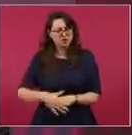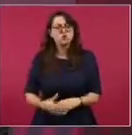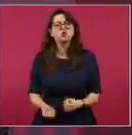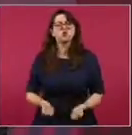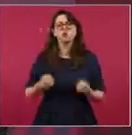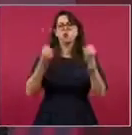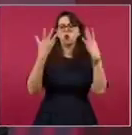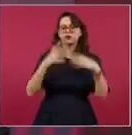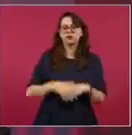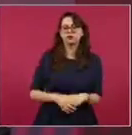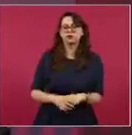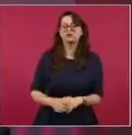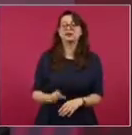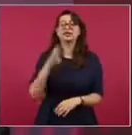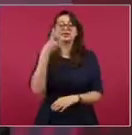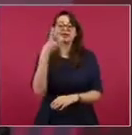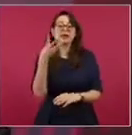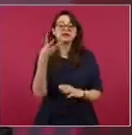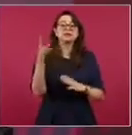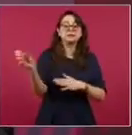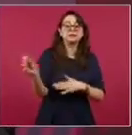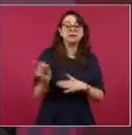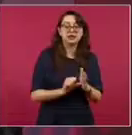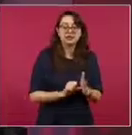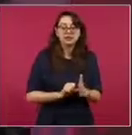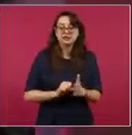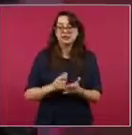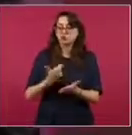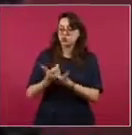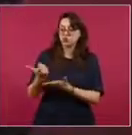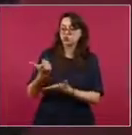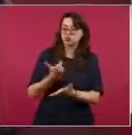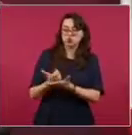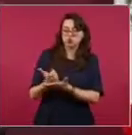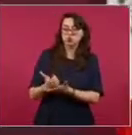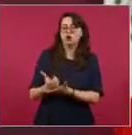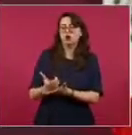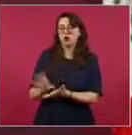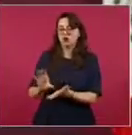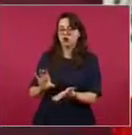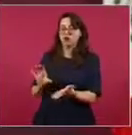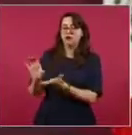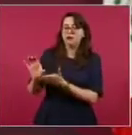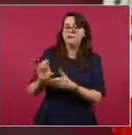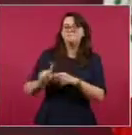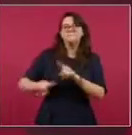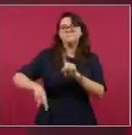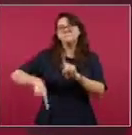más 20 días